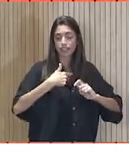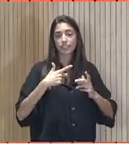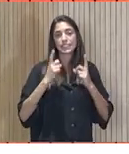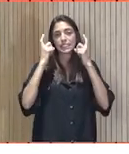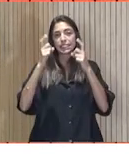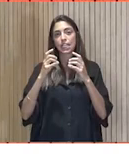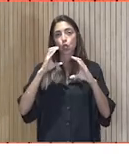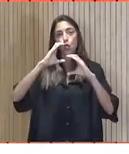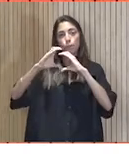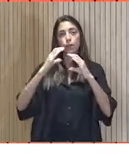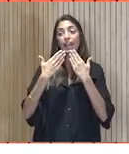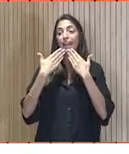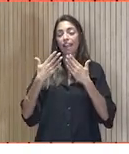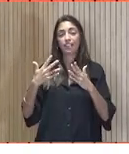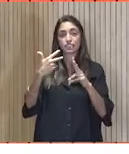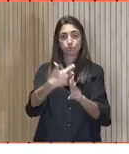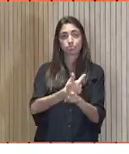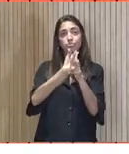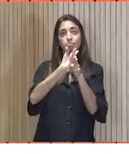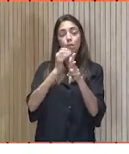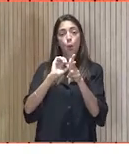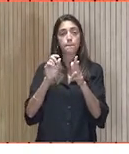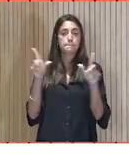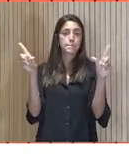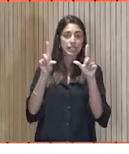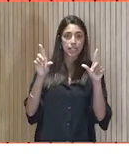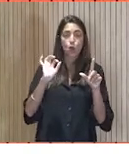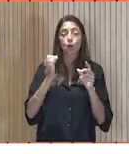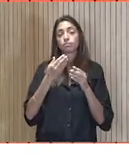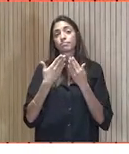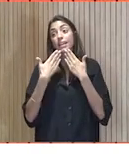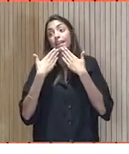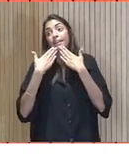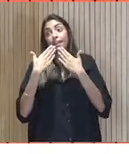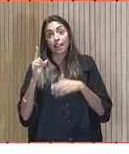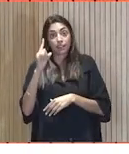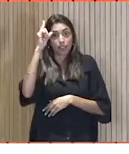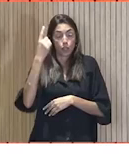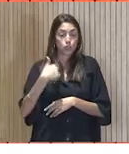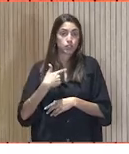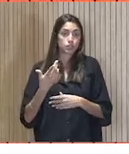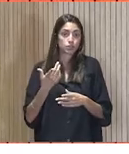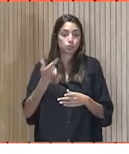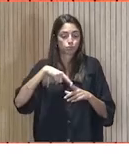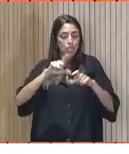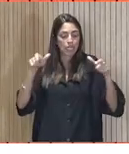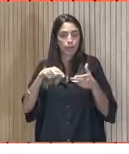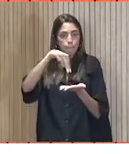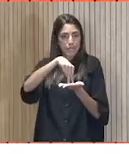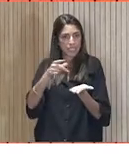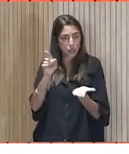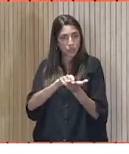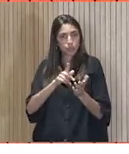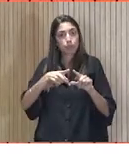de una pantalla o bien ya, gracias a Dios, presencialmente hemos vuelto a reunirnos con ellos, son talleres en los que les damos